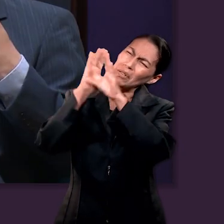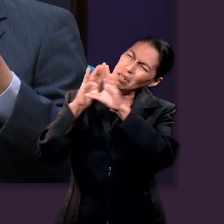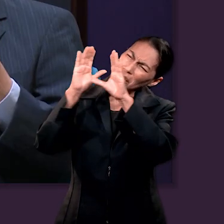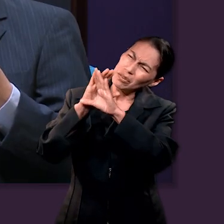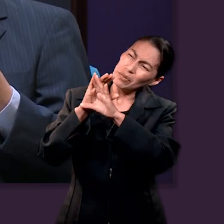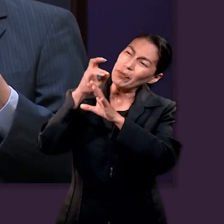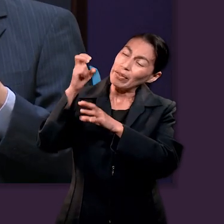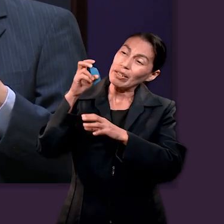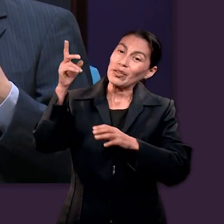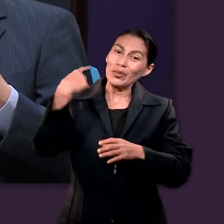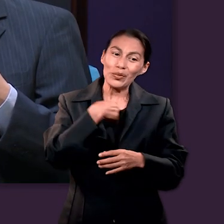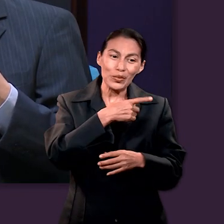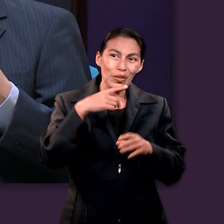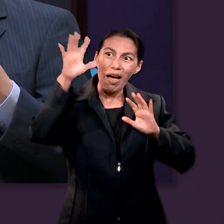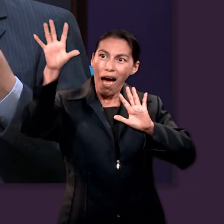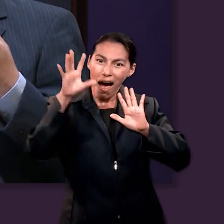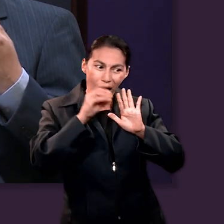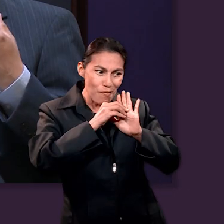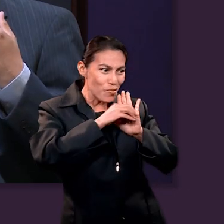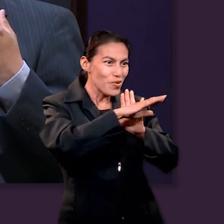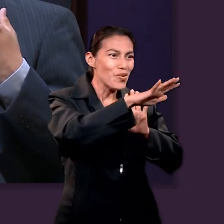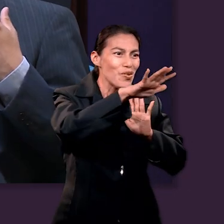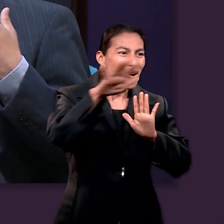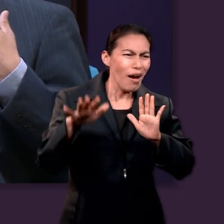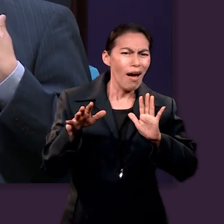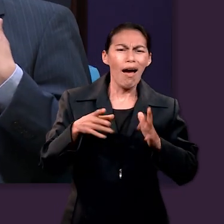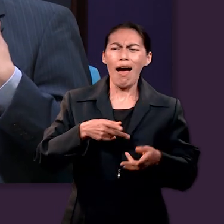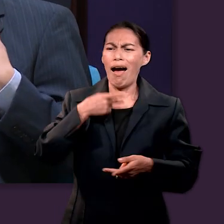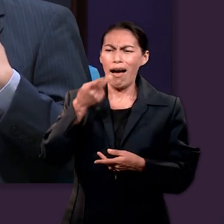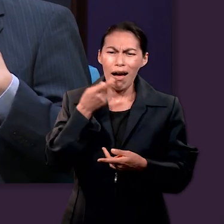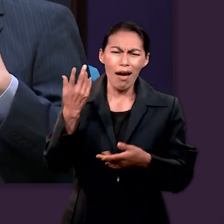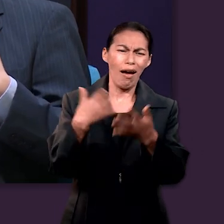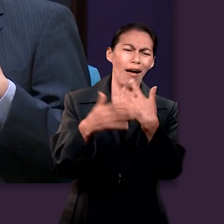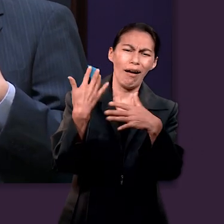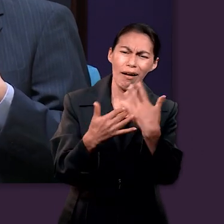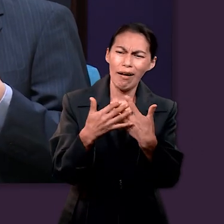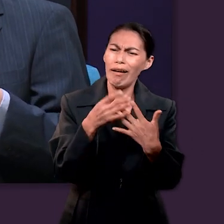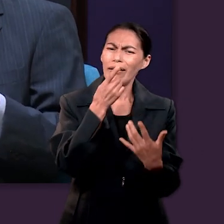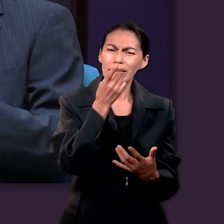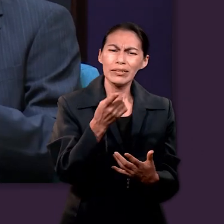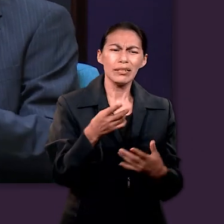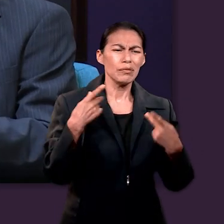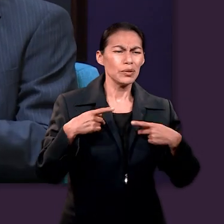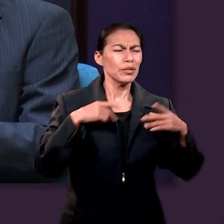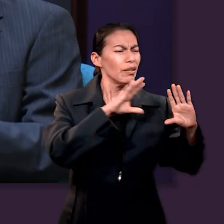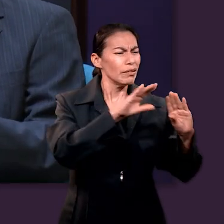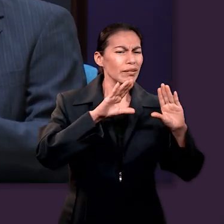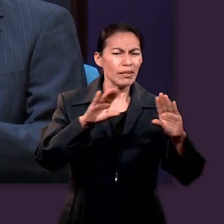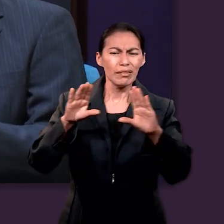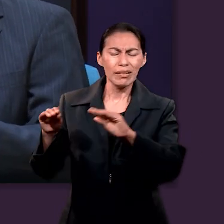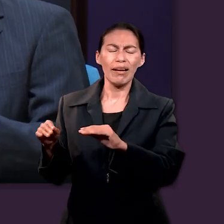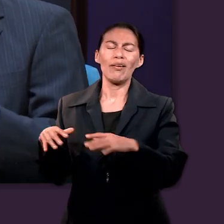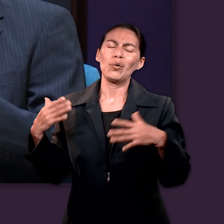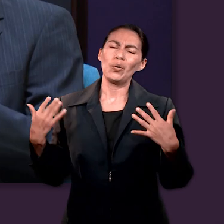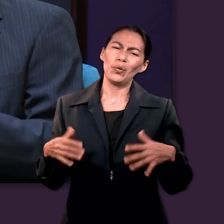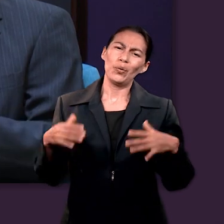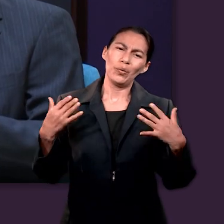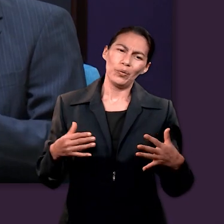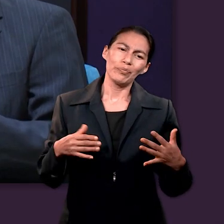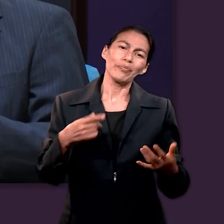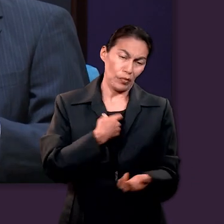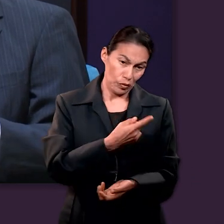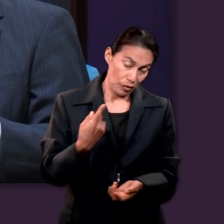mente, siempre la tenemos presente, entonces va a ser que nosotros también lo demostremos, lo saquemos, lo